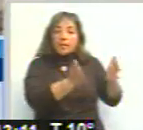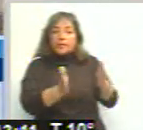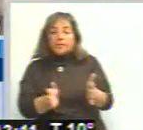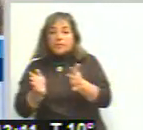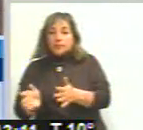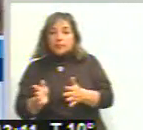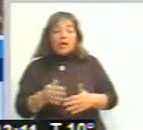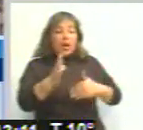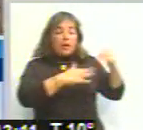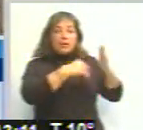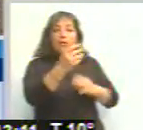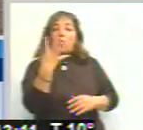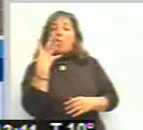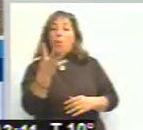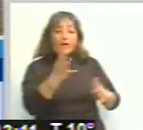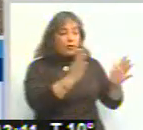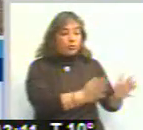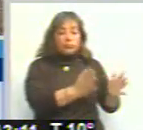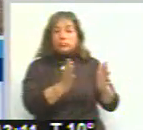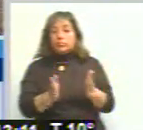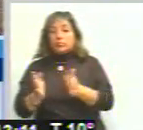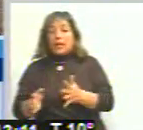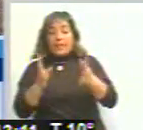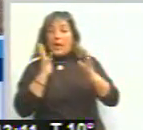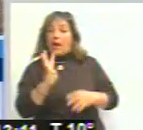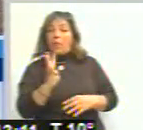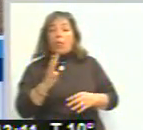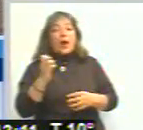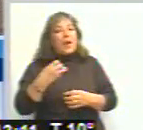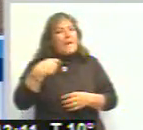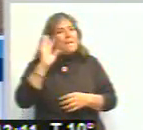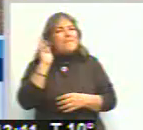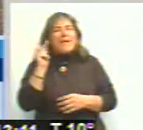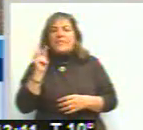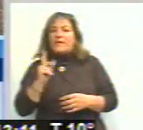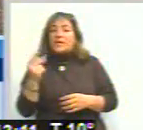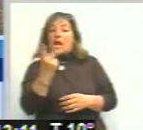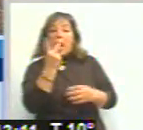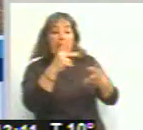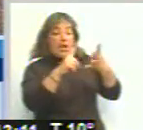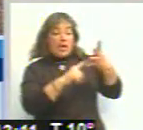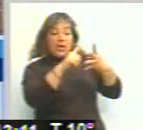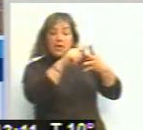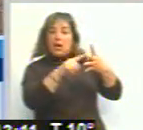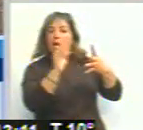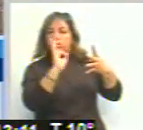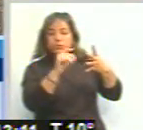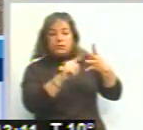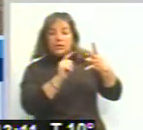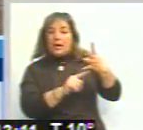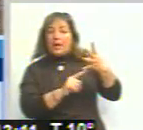La obra está constituida por cuatro secciones. De las cuatro secciones, las más complejas eran las dos últimas, es decir, las cuatro y las tres,